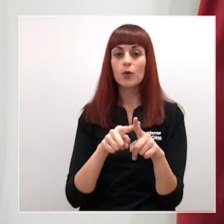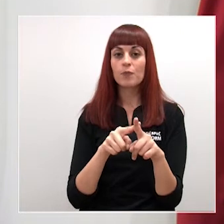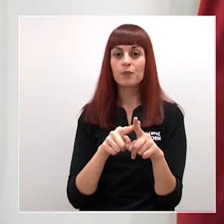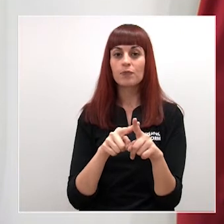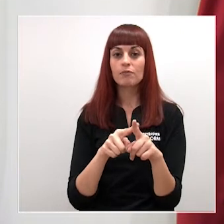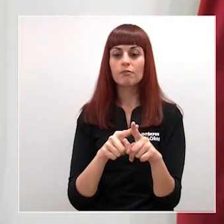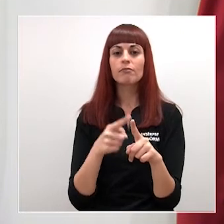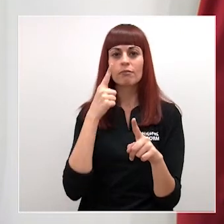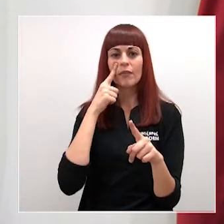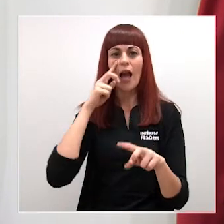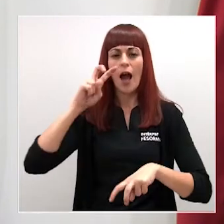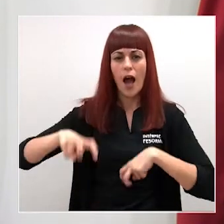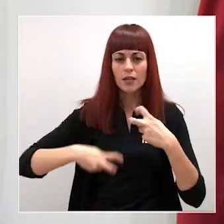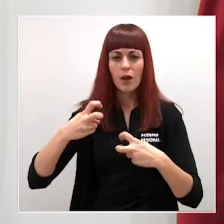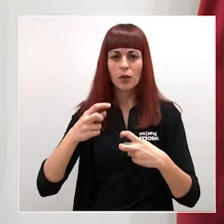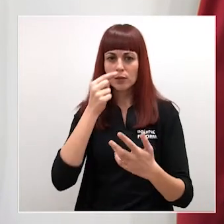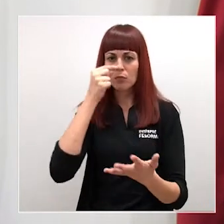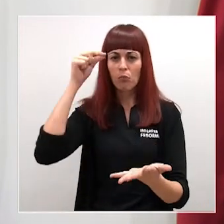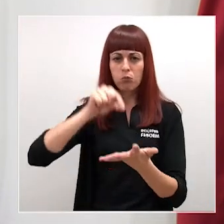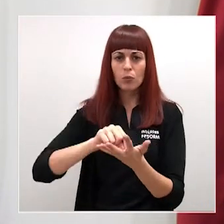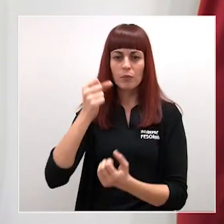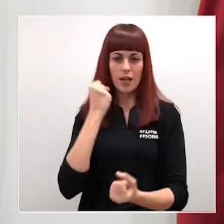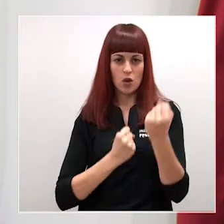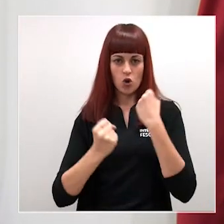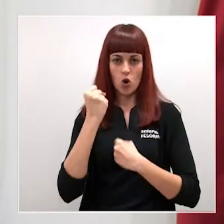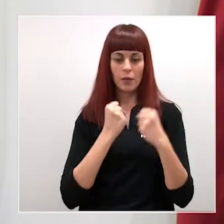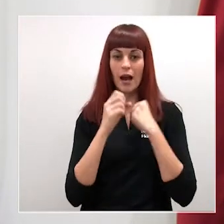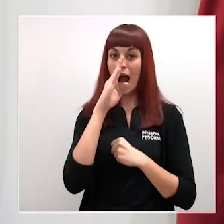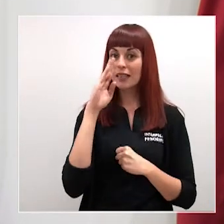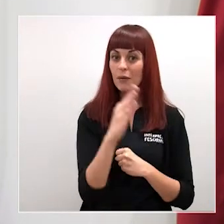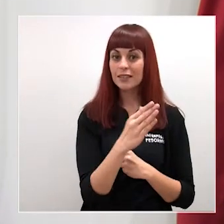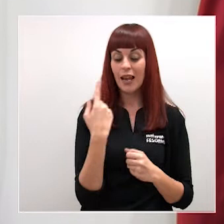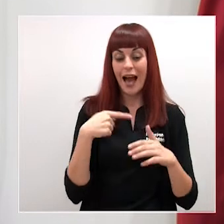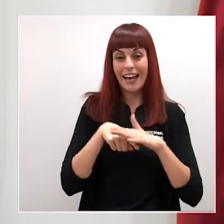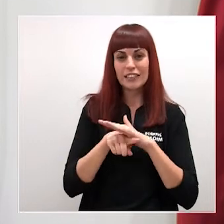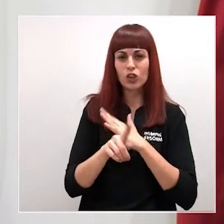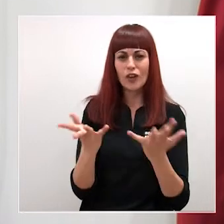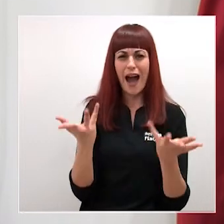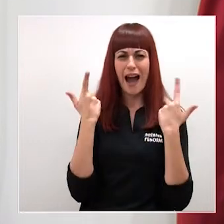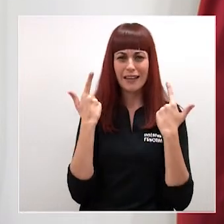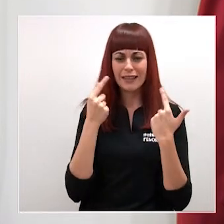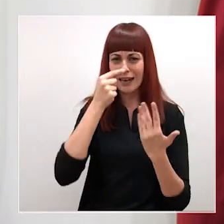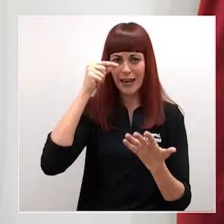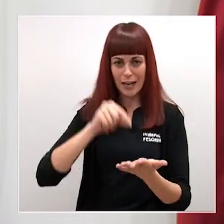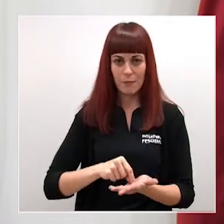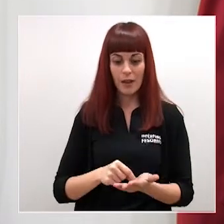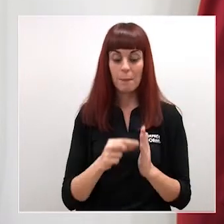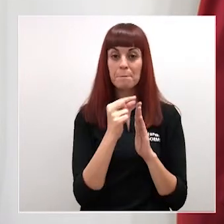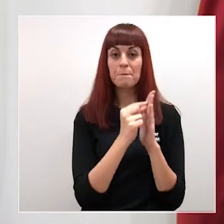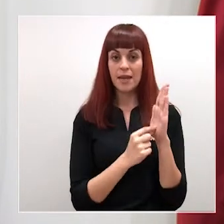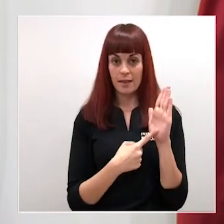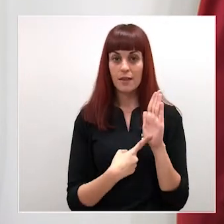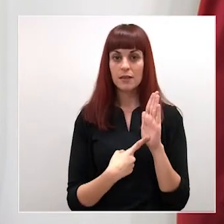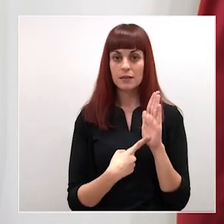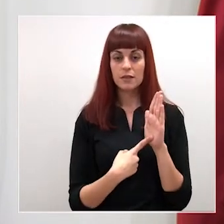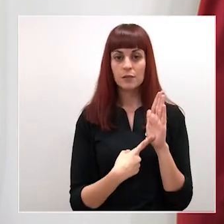la rápida reactivación de la actividad económica a través de la agilización administrativa. Estas medidas, que se